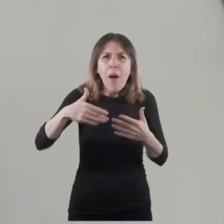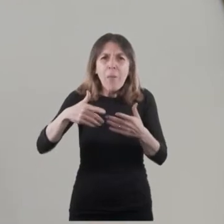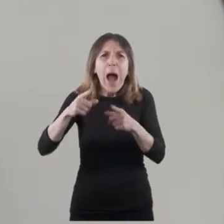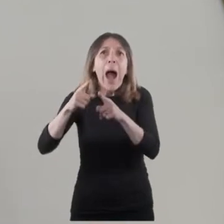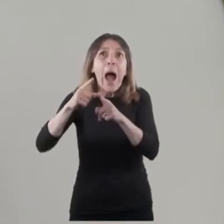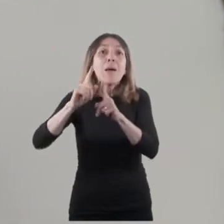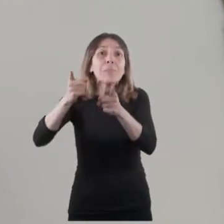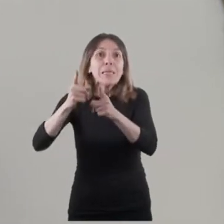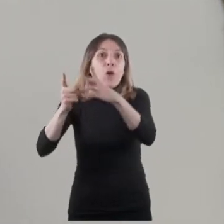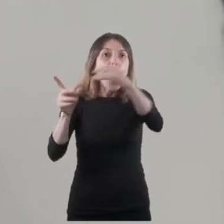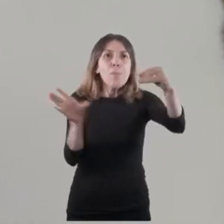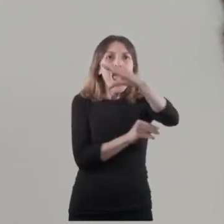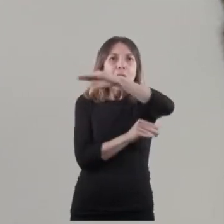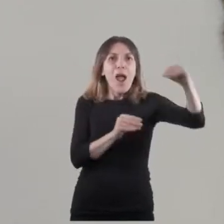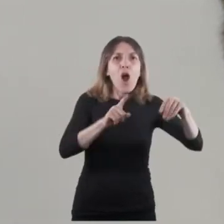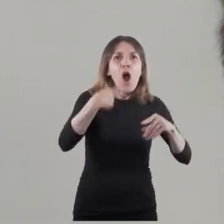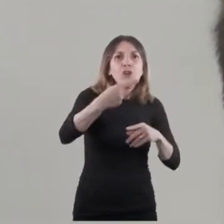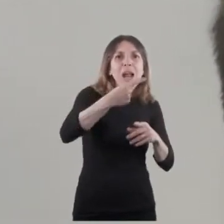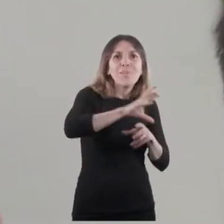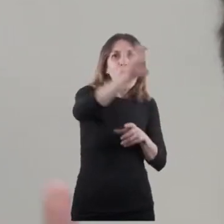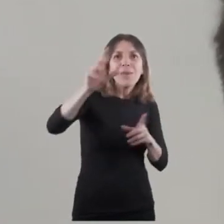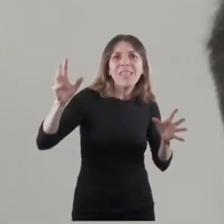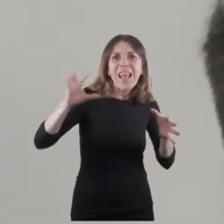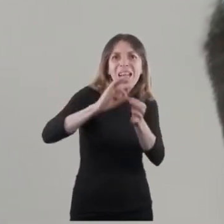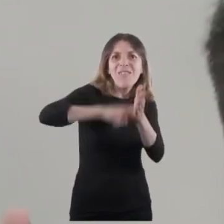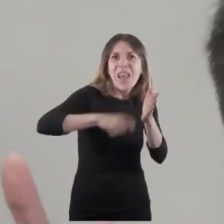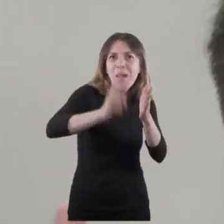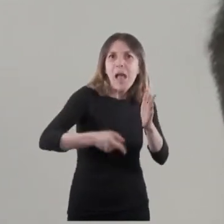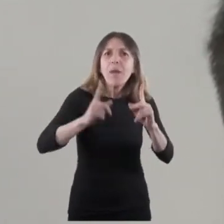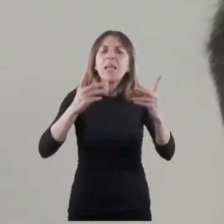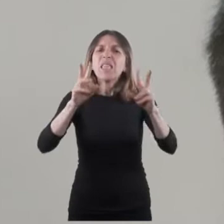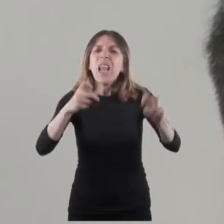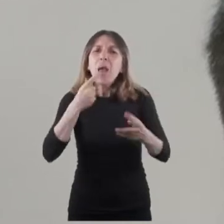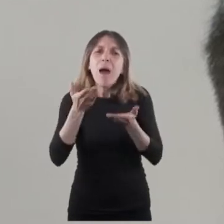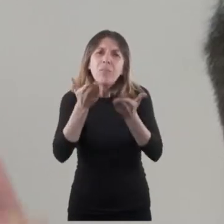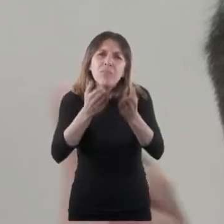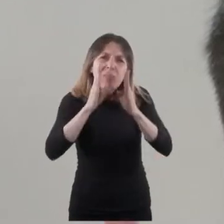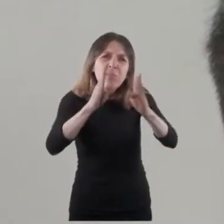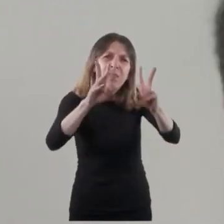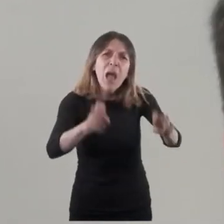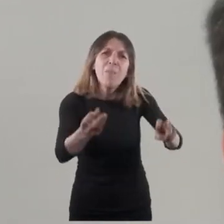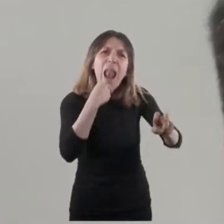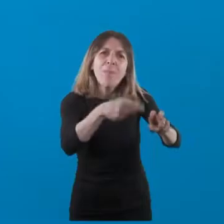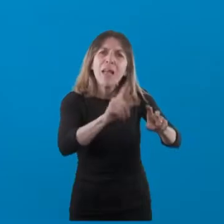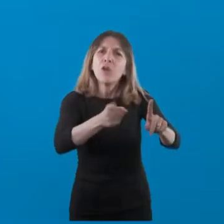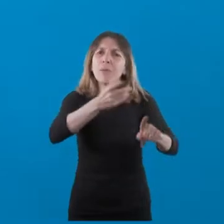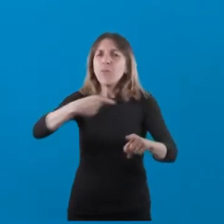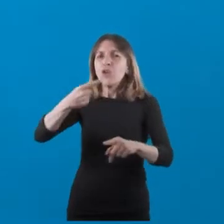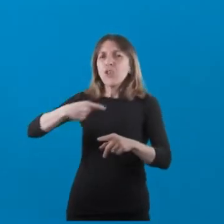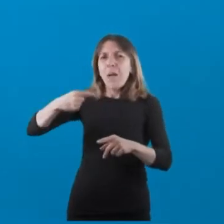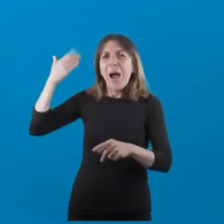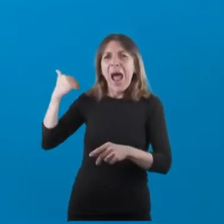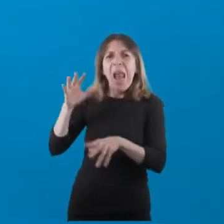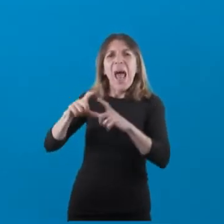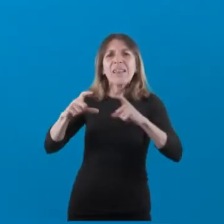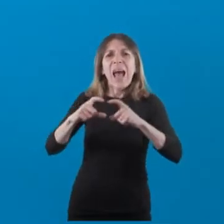provincias y qué opina sobre el tema de la asistencia alimentaria, teniendo en cuenta lo que mencionábamos hace unas semanas, el tema de la